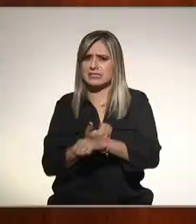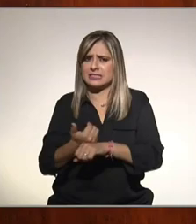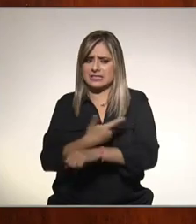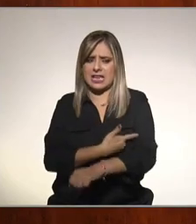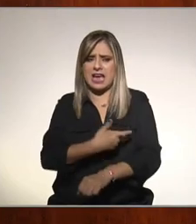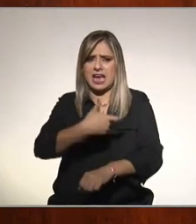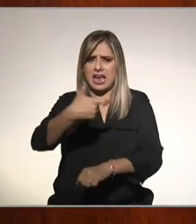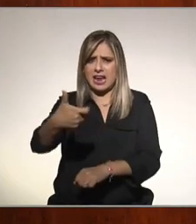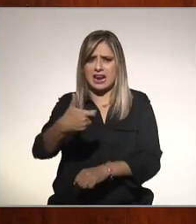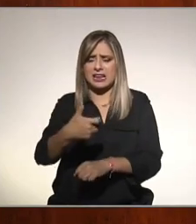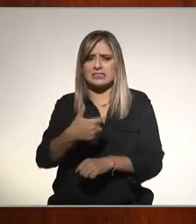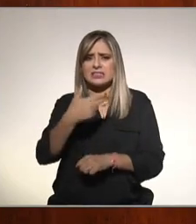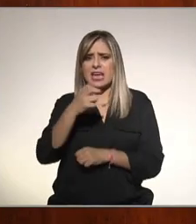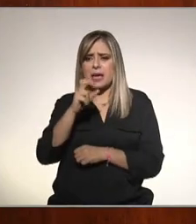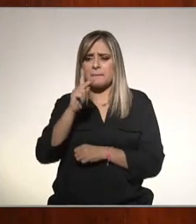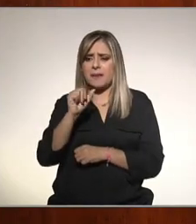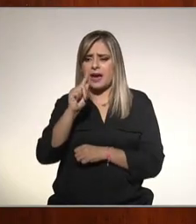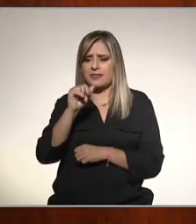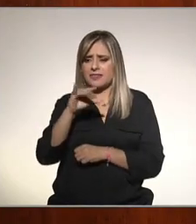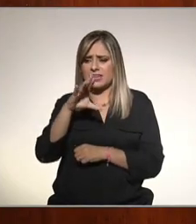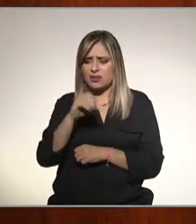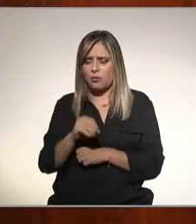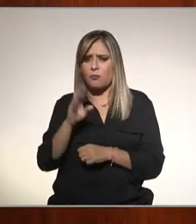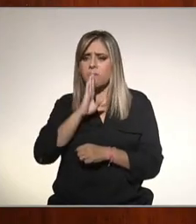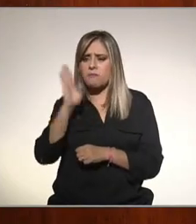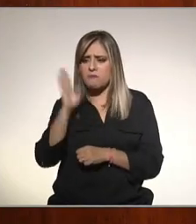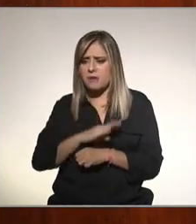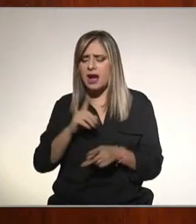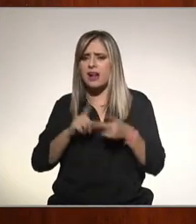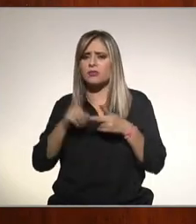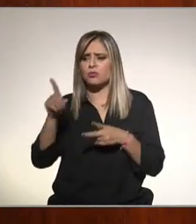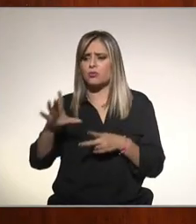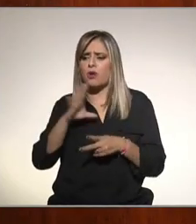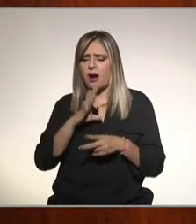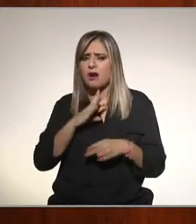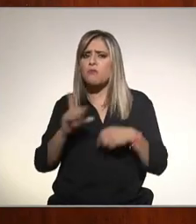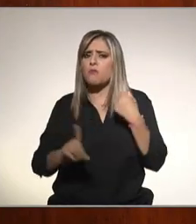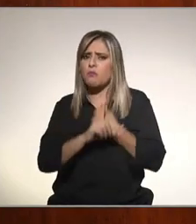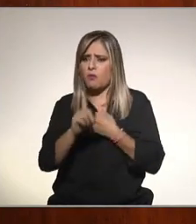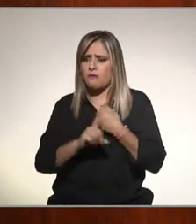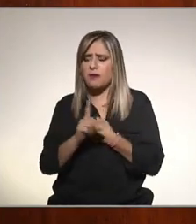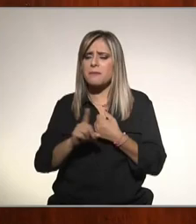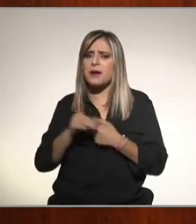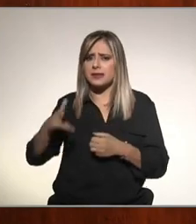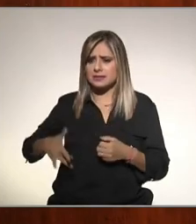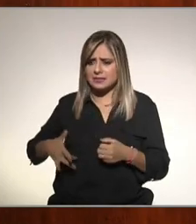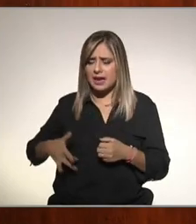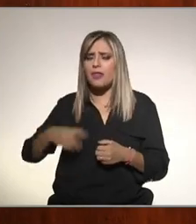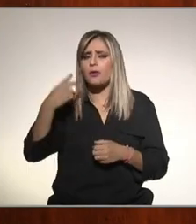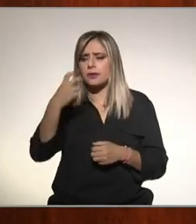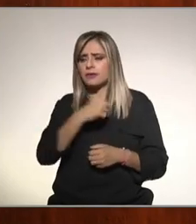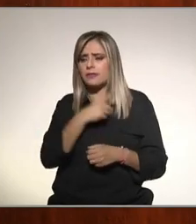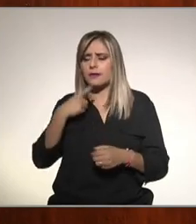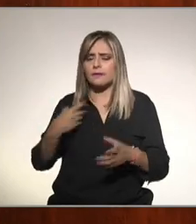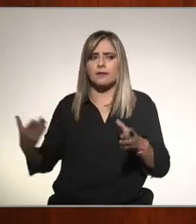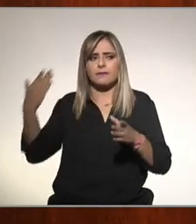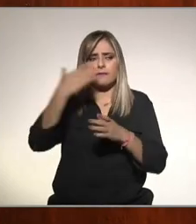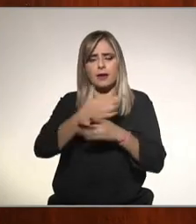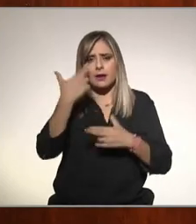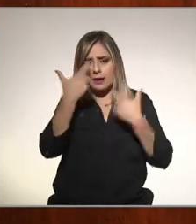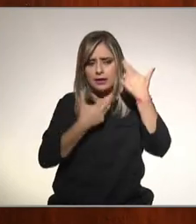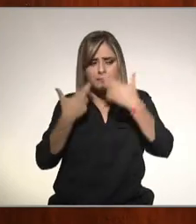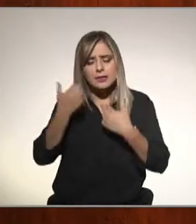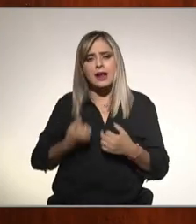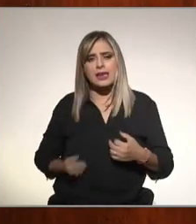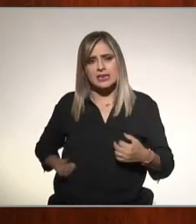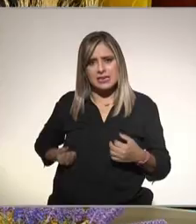sus enzimas hepáticas y tiene estos factores se inicia este estudio en un ultrasonido y después evaluar